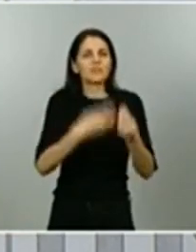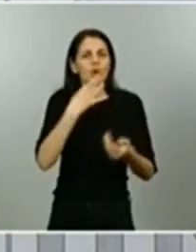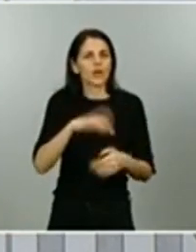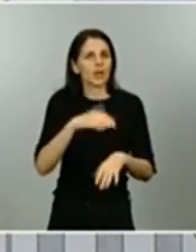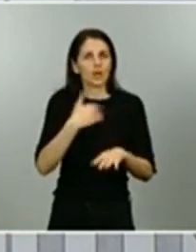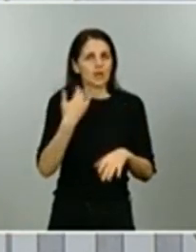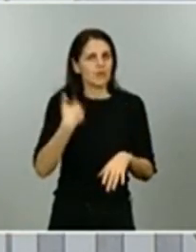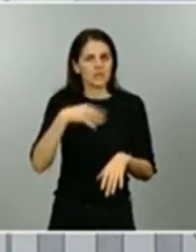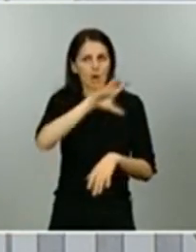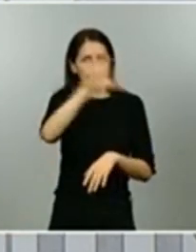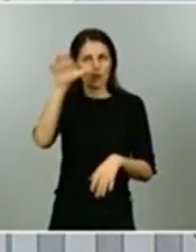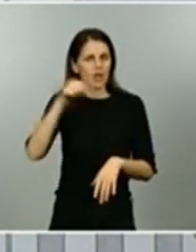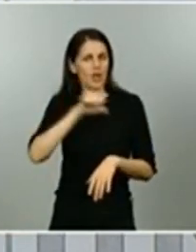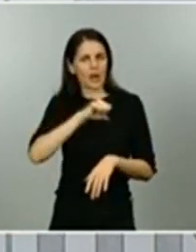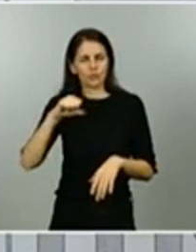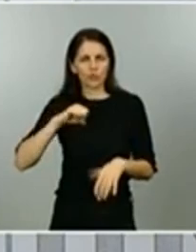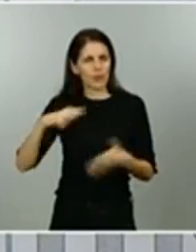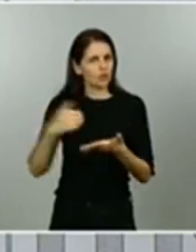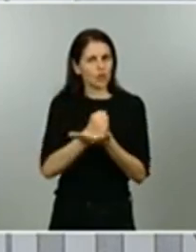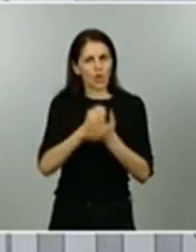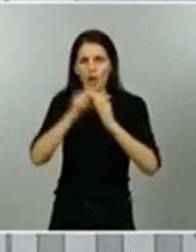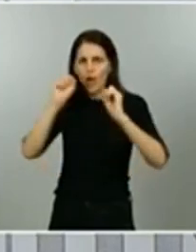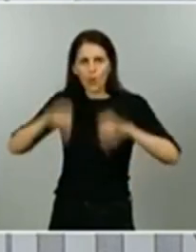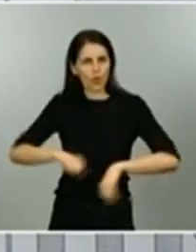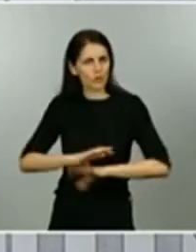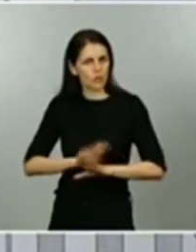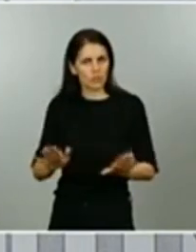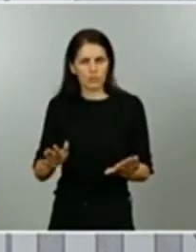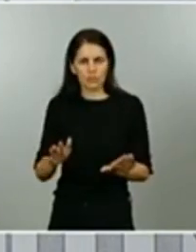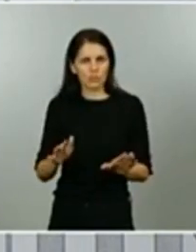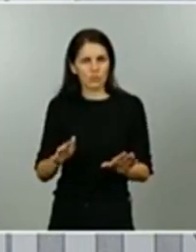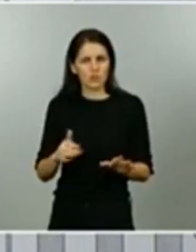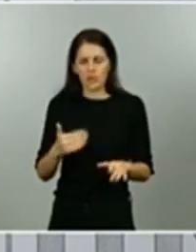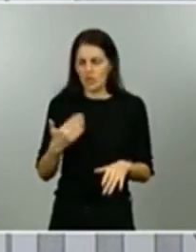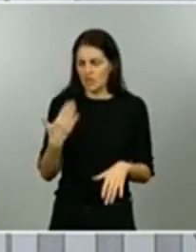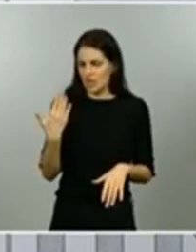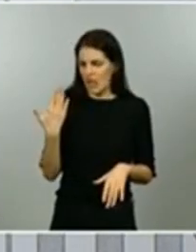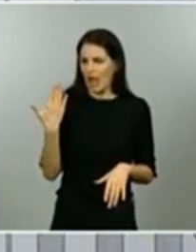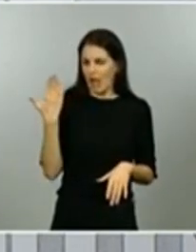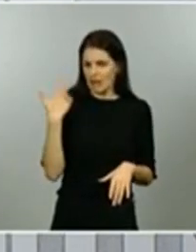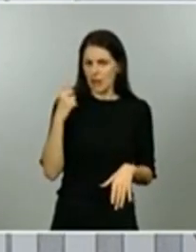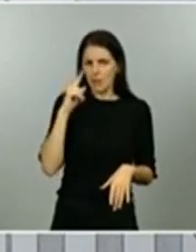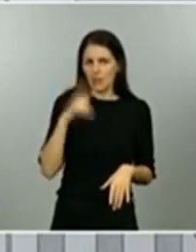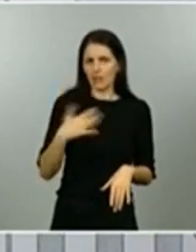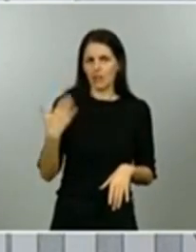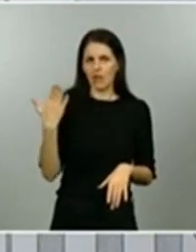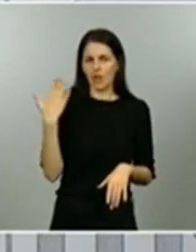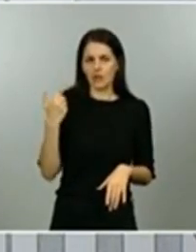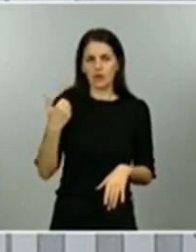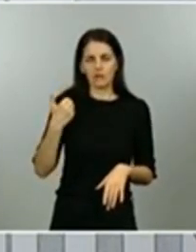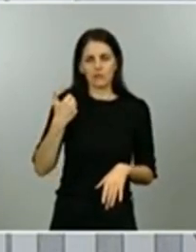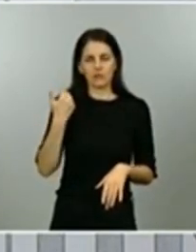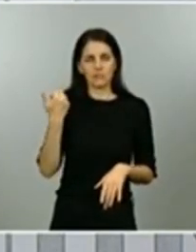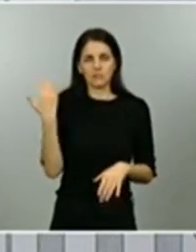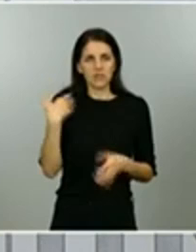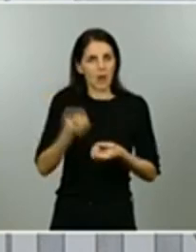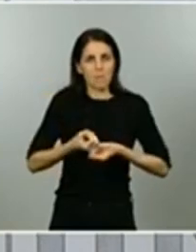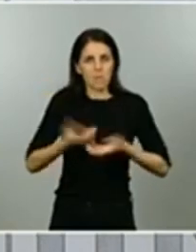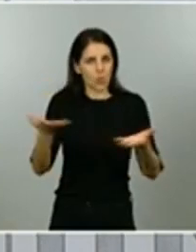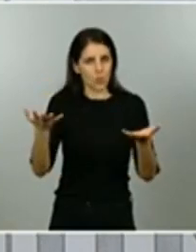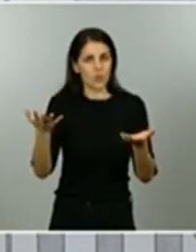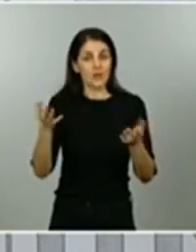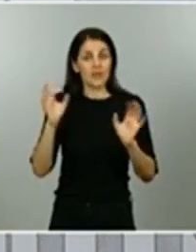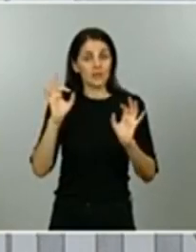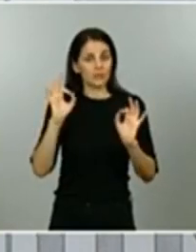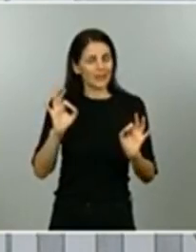autónomas y que dimos a conocer ayer me parece que fue ayer que la dimos a conocer y esto sirve para todos los colectivos para todos los